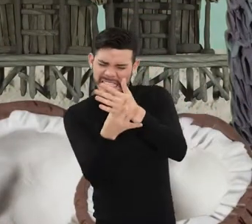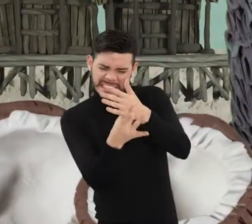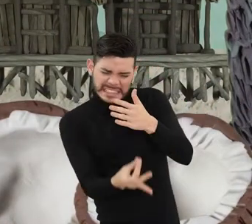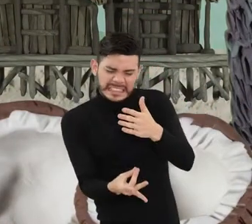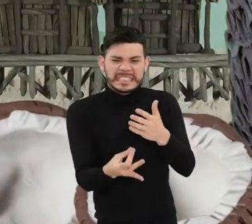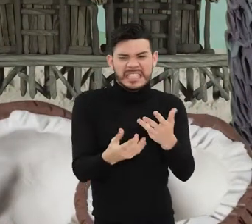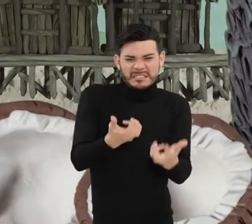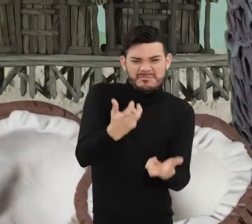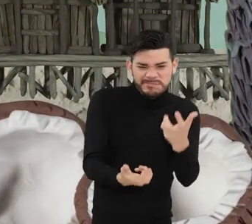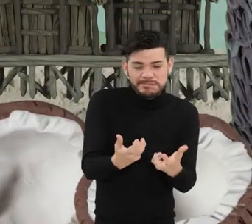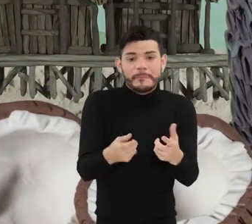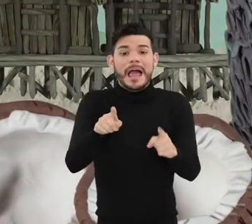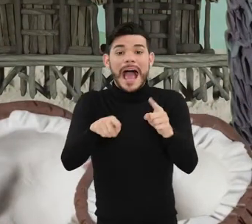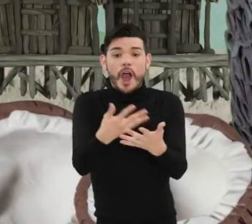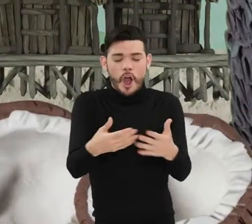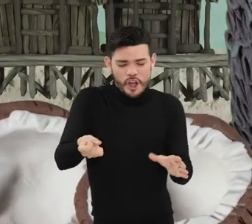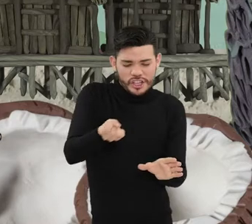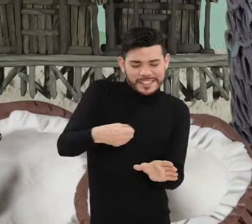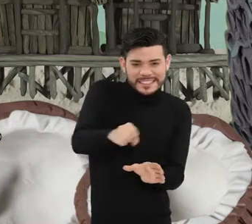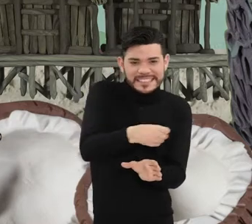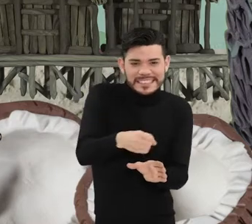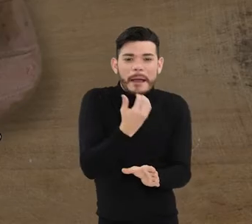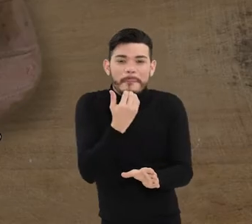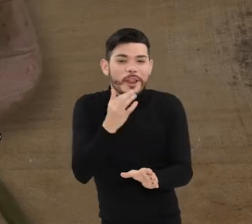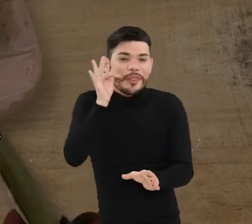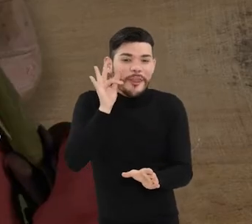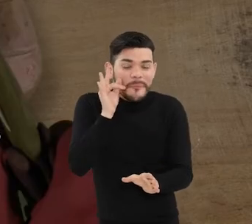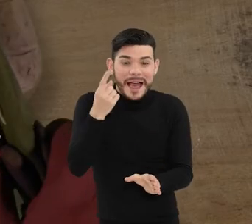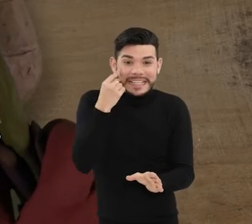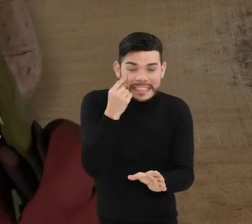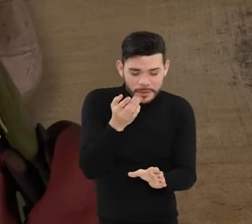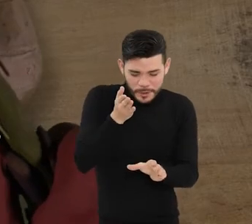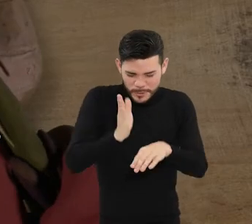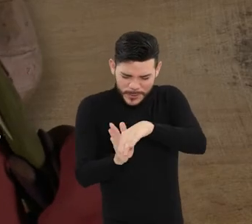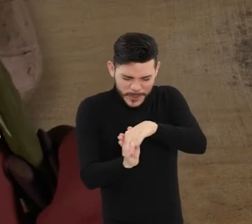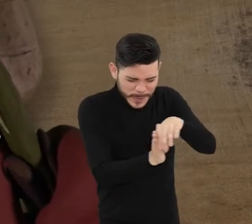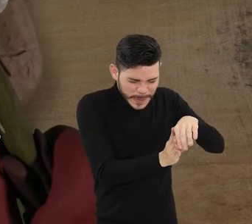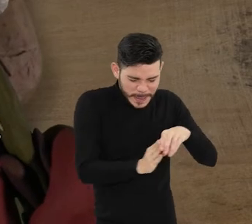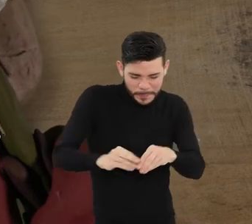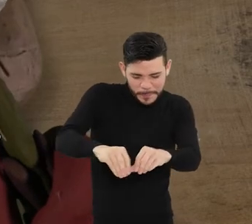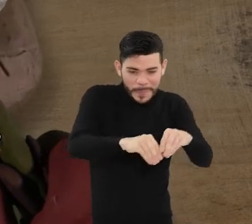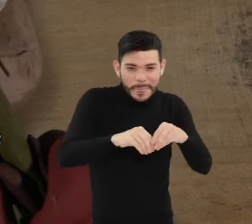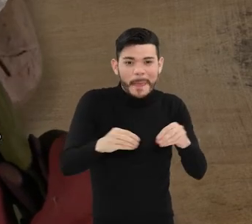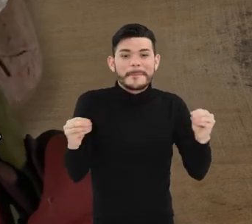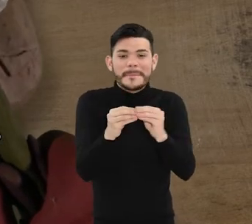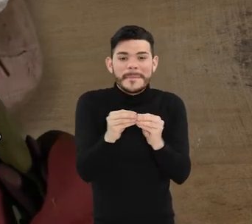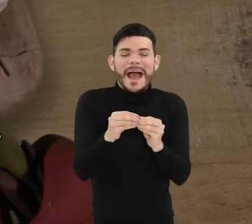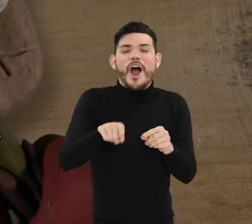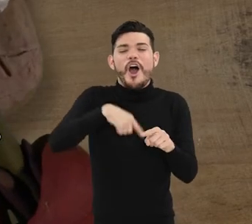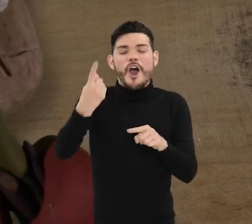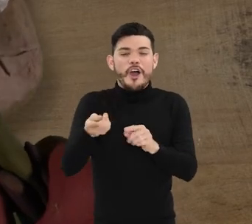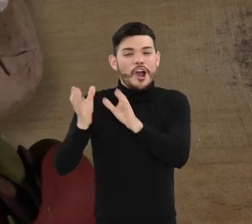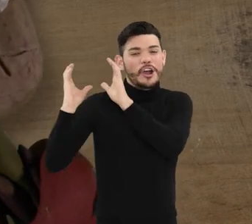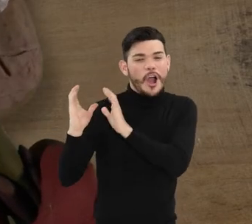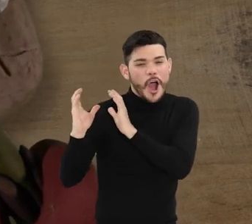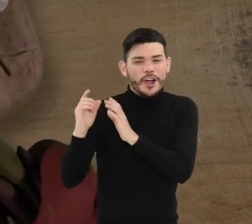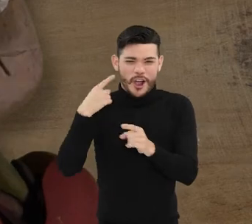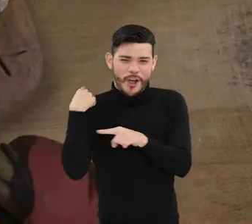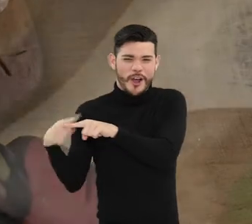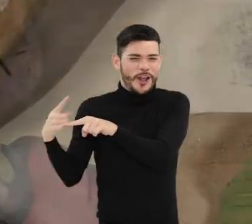frituras, ciertas salsas como el hogao y preparaciones con base en el ñame, el plátano y el coco, entre otros.